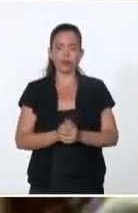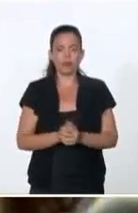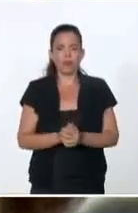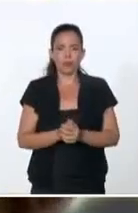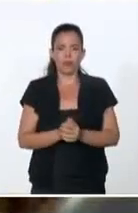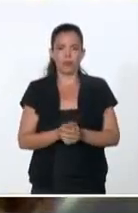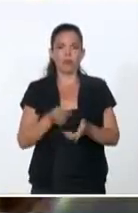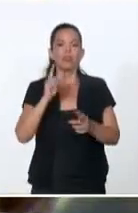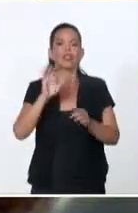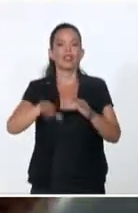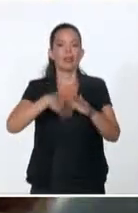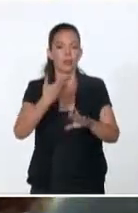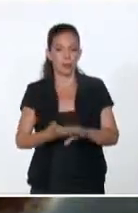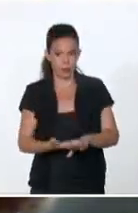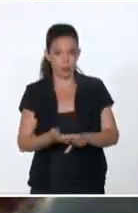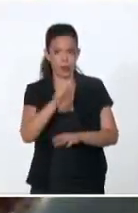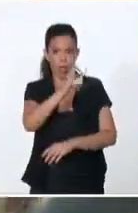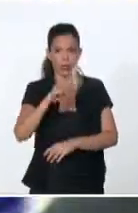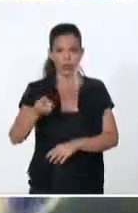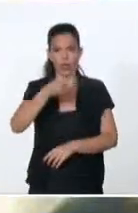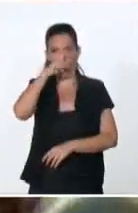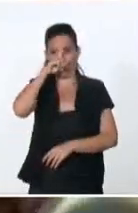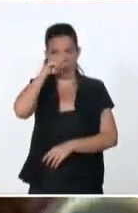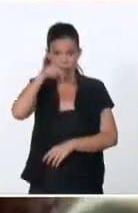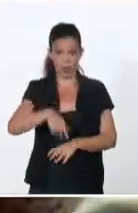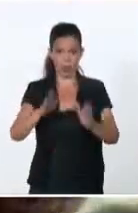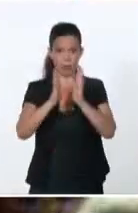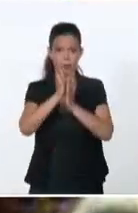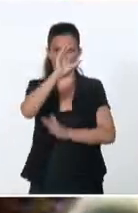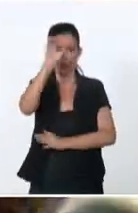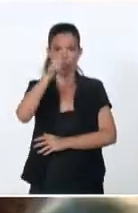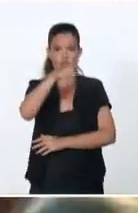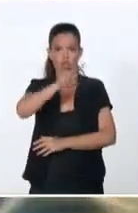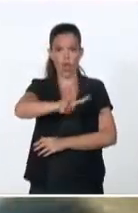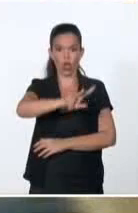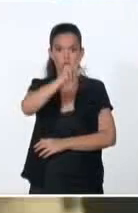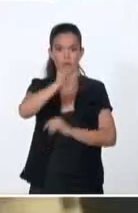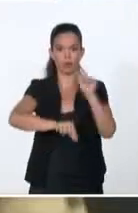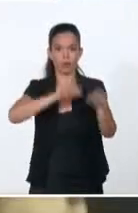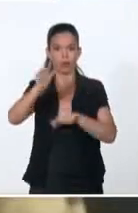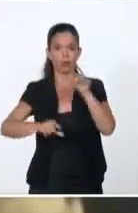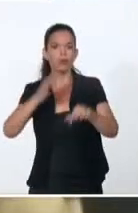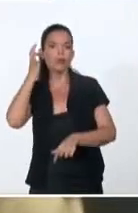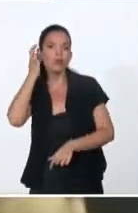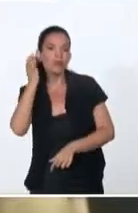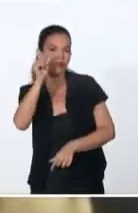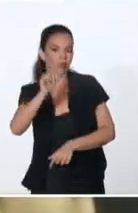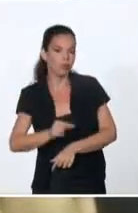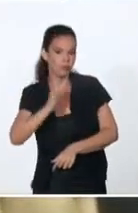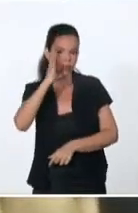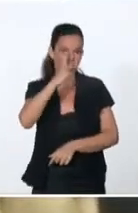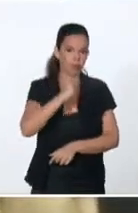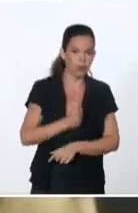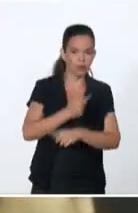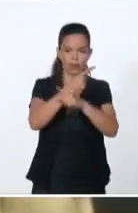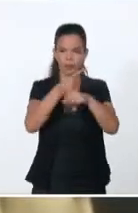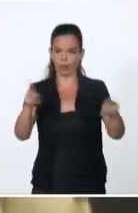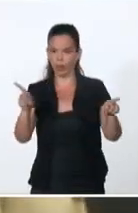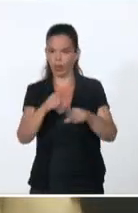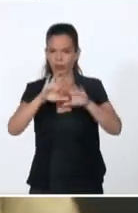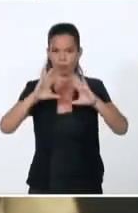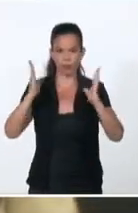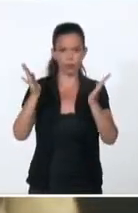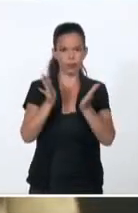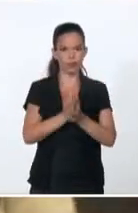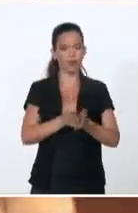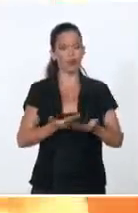noviembre, aquí en el atrio de la parroquial mayor, un coro de doce vallamesas, canta por vez primera el himno patriótico que devino en el